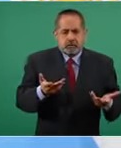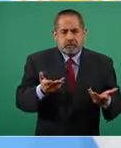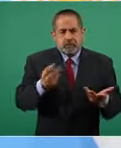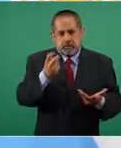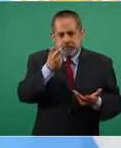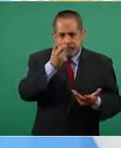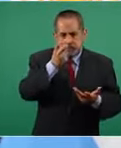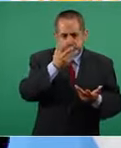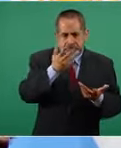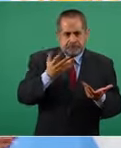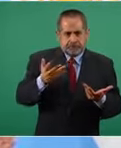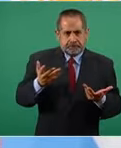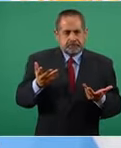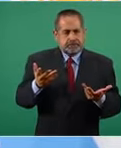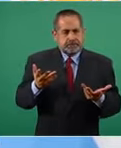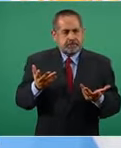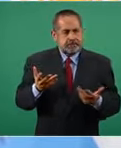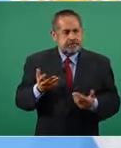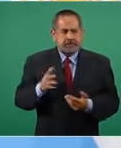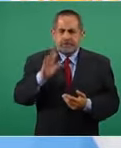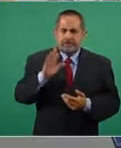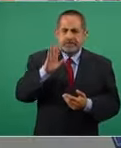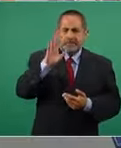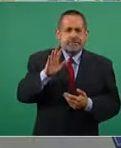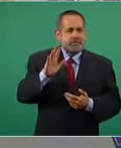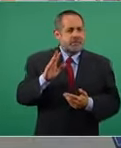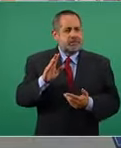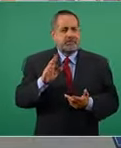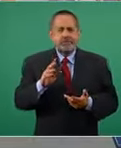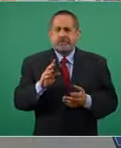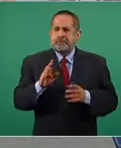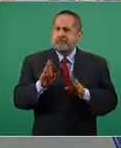parece un florero